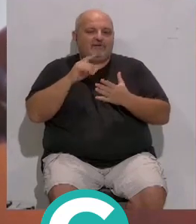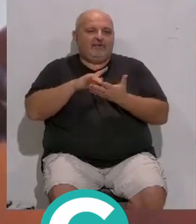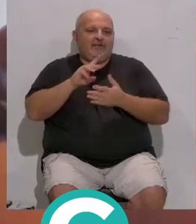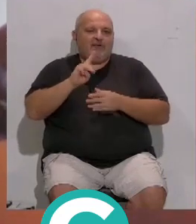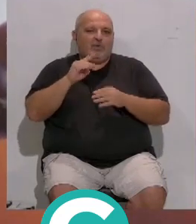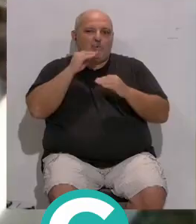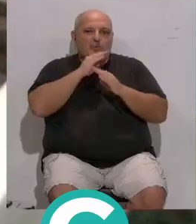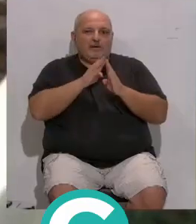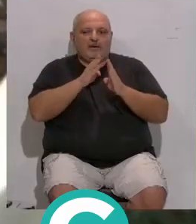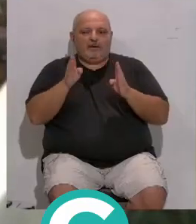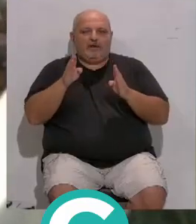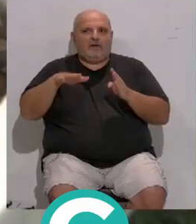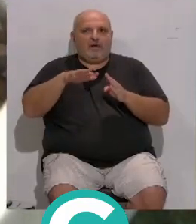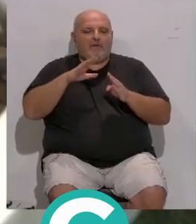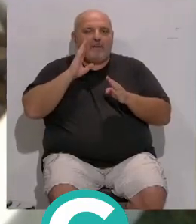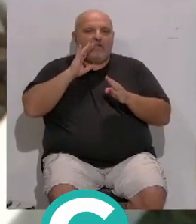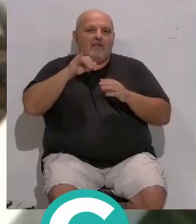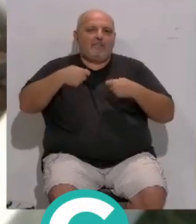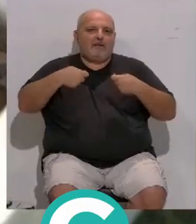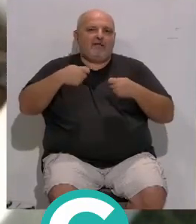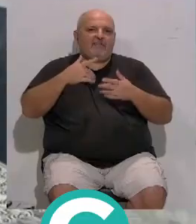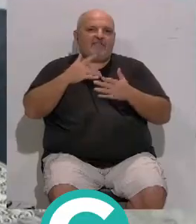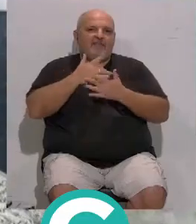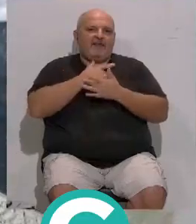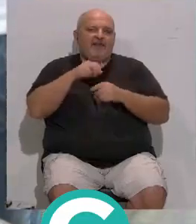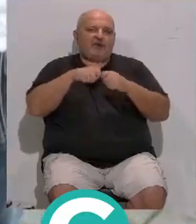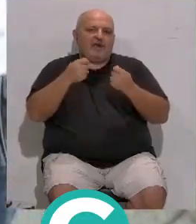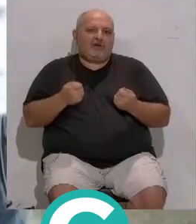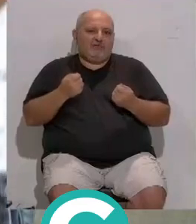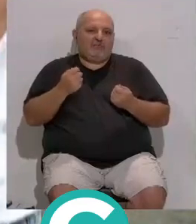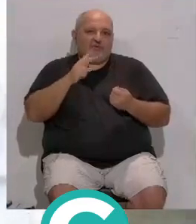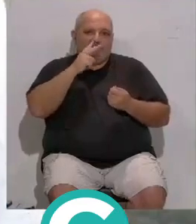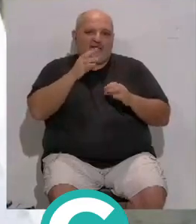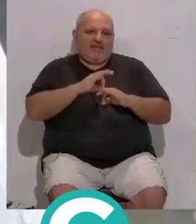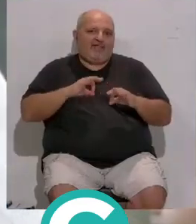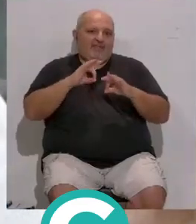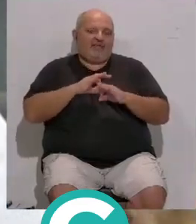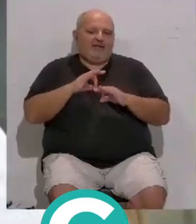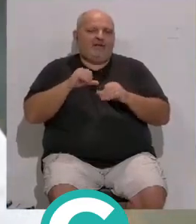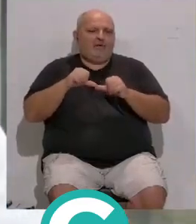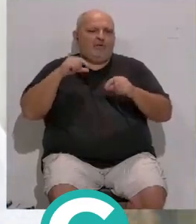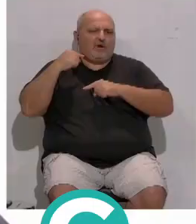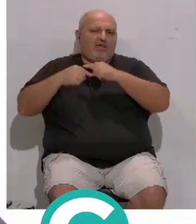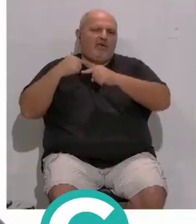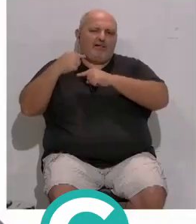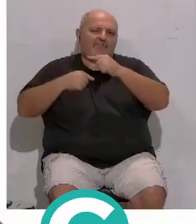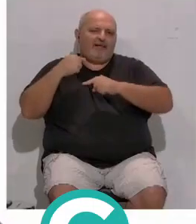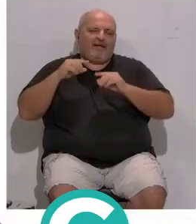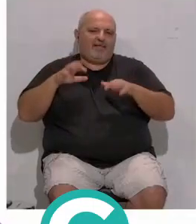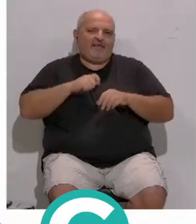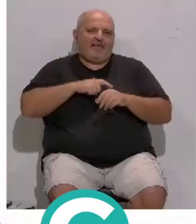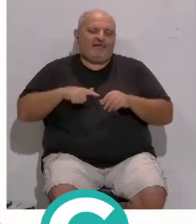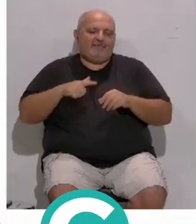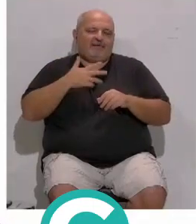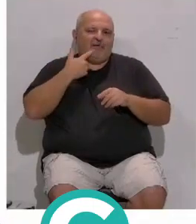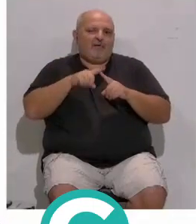31 de octubre... ...a la plaza y al mercado Virgen del Rosario... ...tras la pandemia. Una tradición eminentemente gaditana... ...y que ya